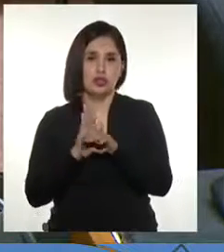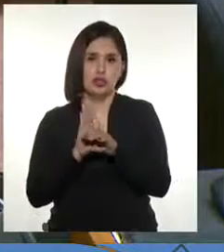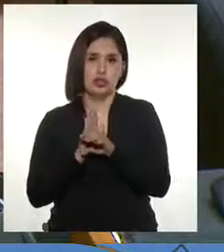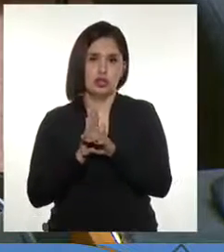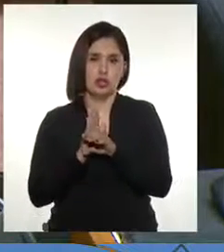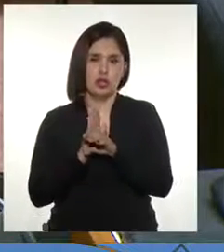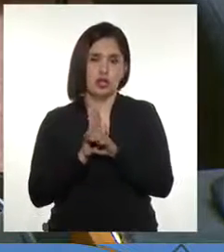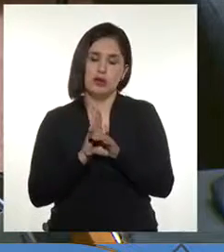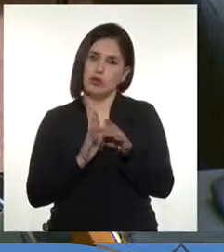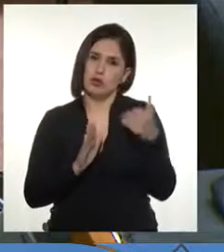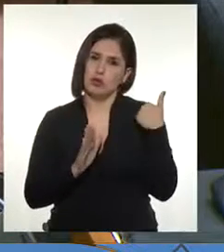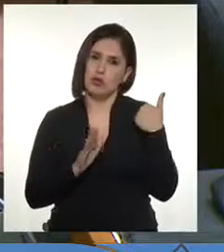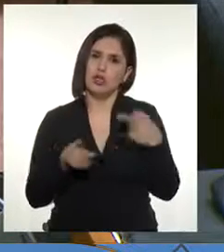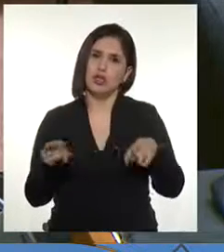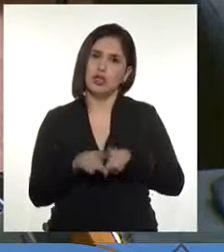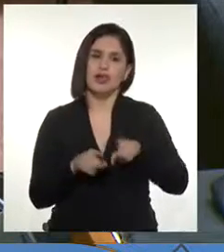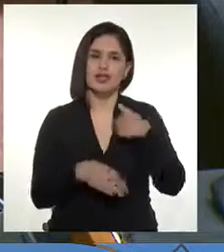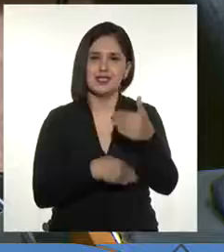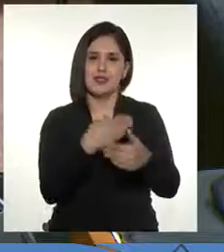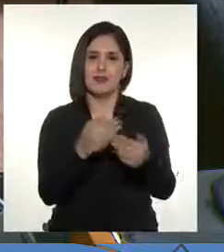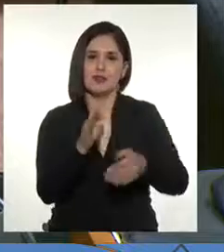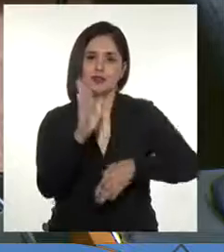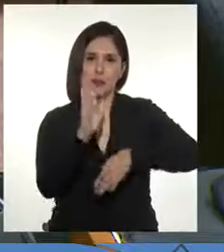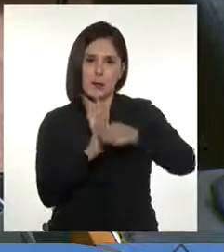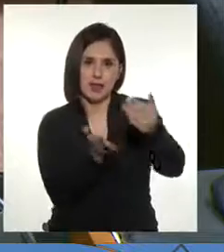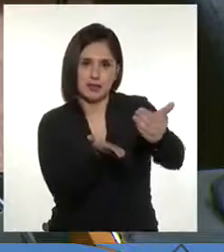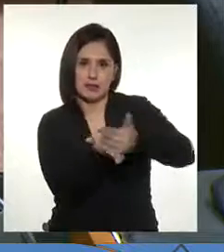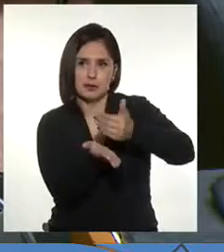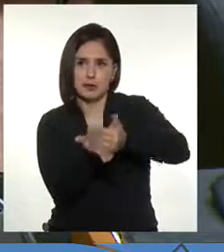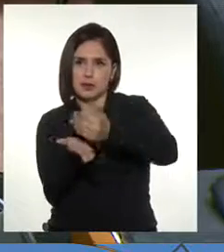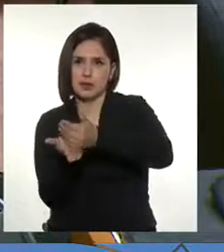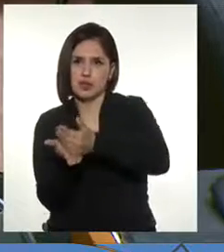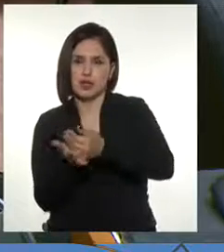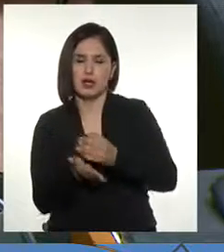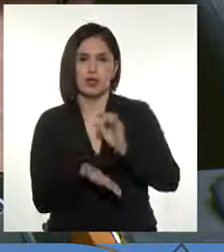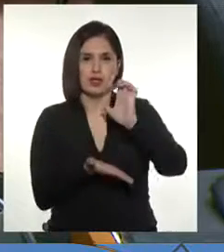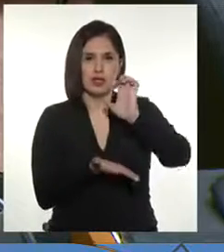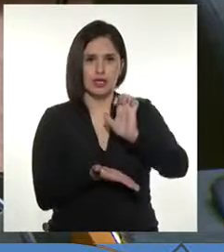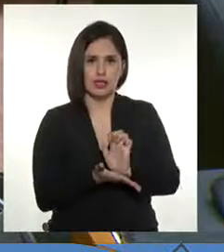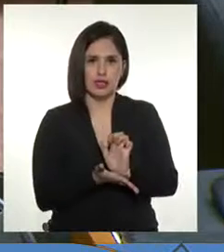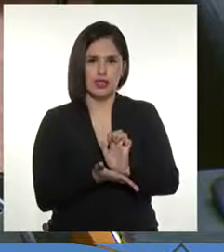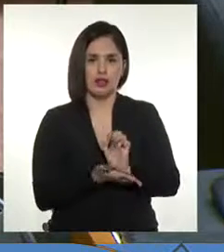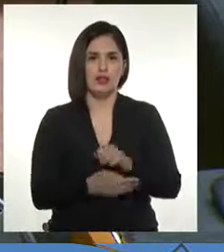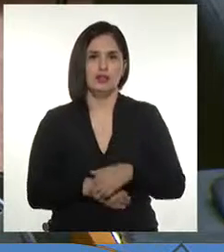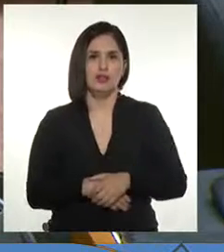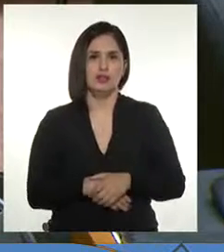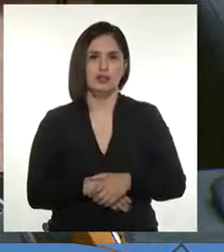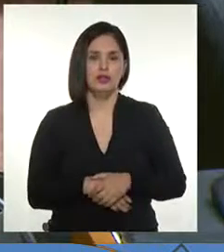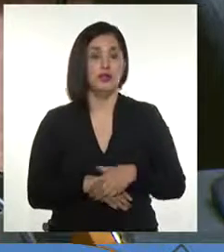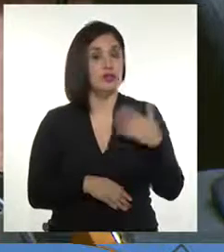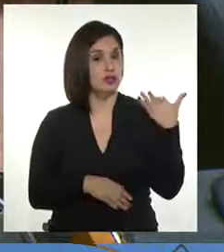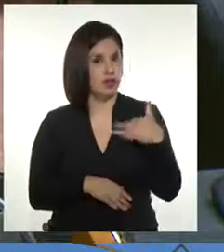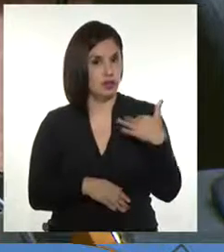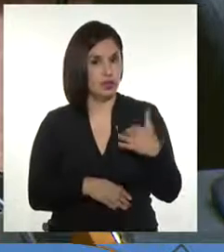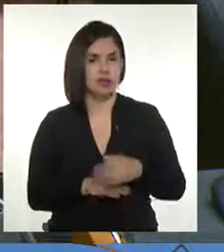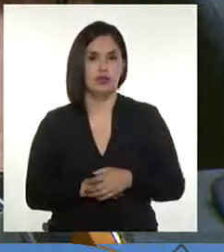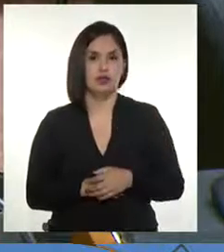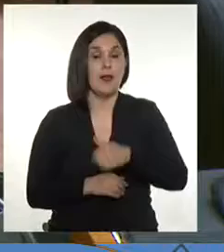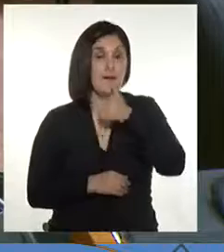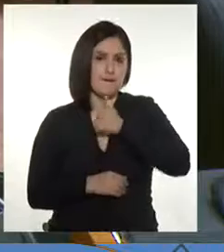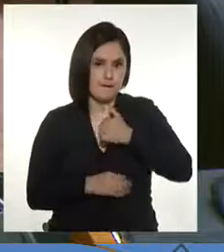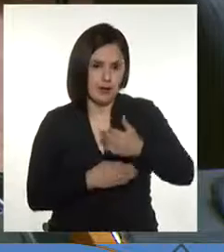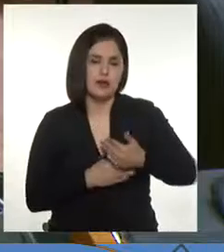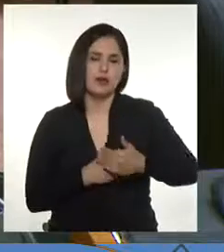avanzar hacia una mayor recaudación fiscal que en nuestra opinión es significativo. Queda mucho para